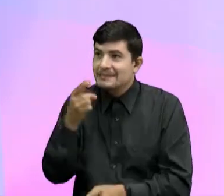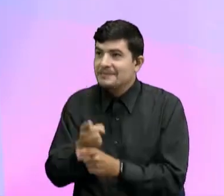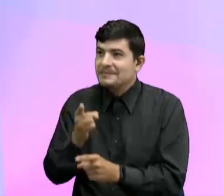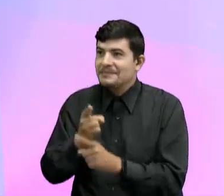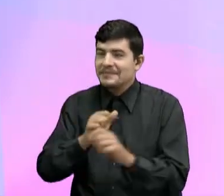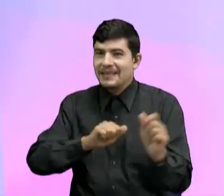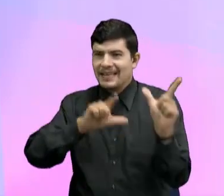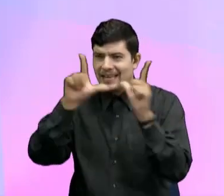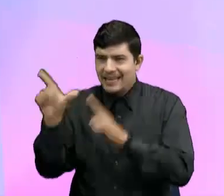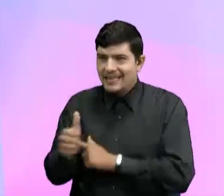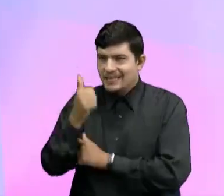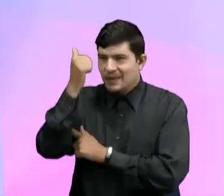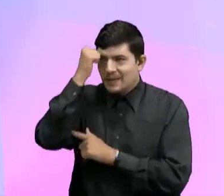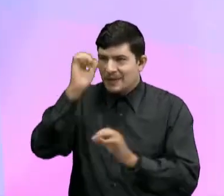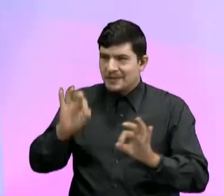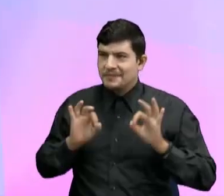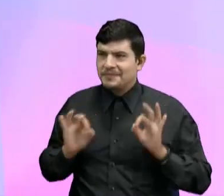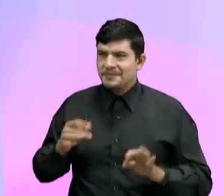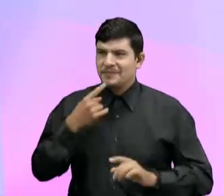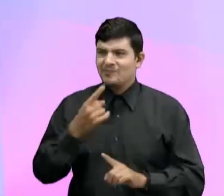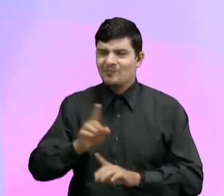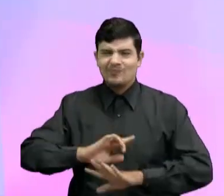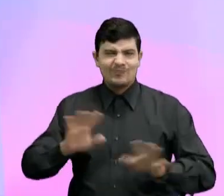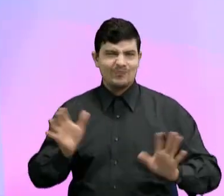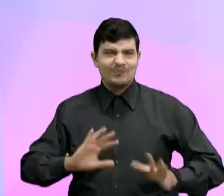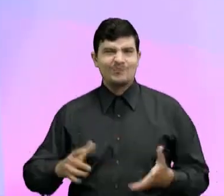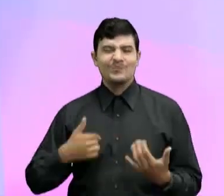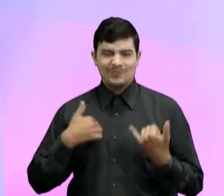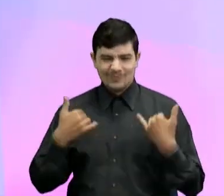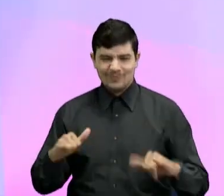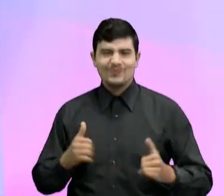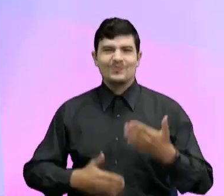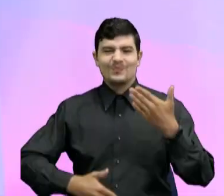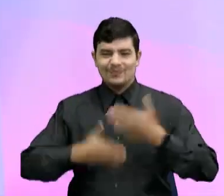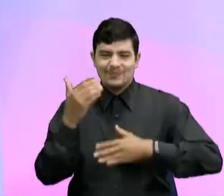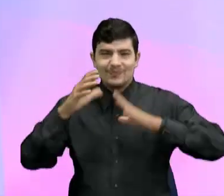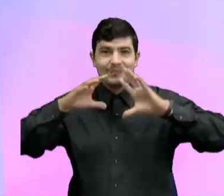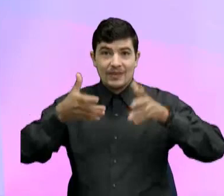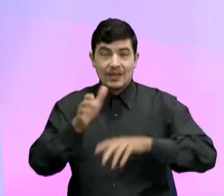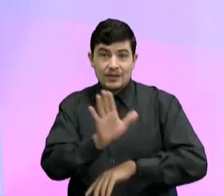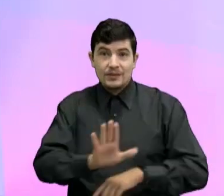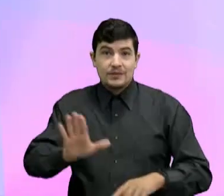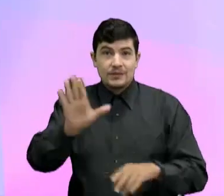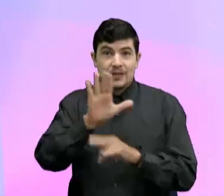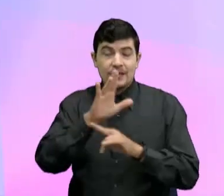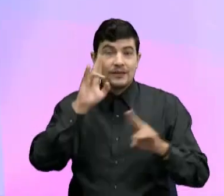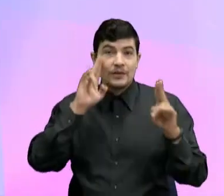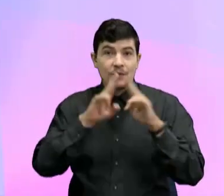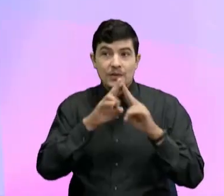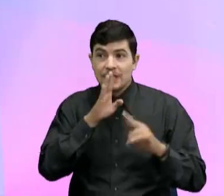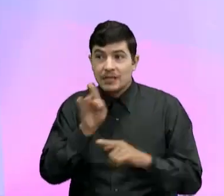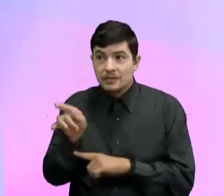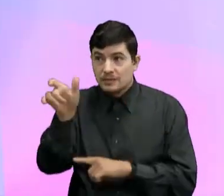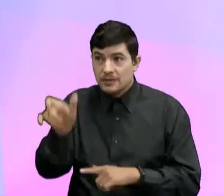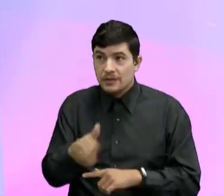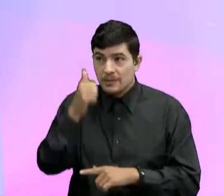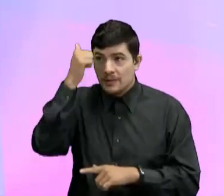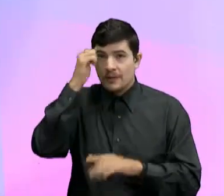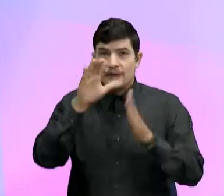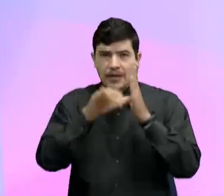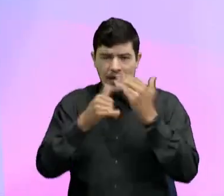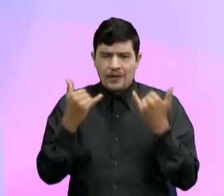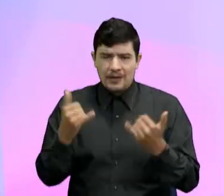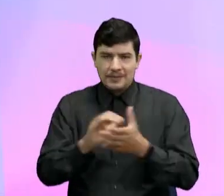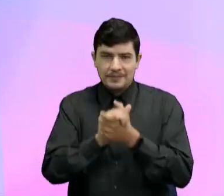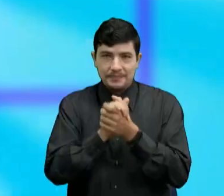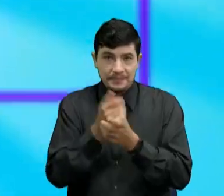querido profe Se puso a las pilas Y dijo Ariana Iniciamos de una vez Así es que Si ustedes no conocen ¿Quién es el profe de sociales? A continuación